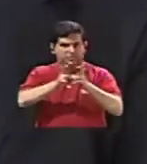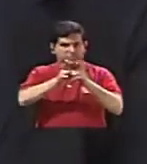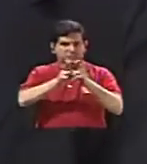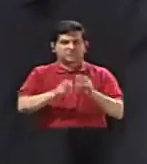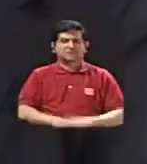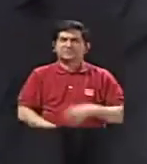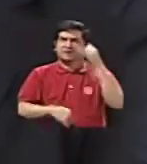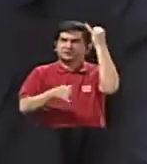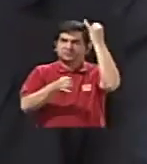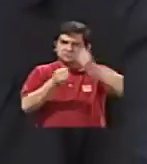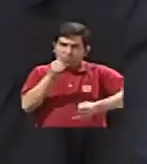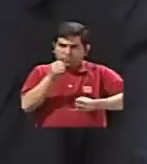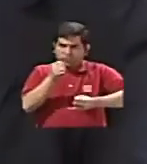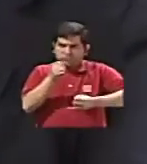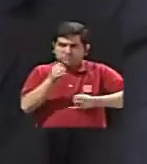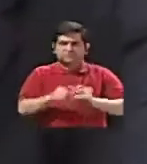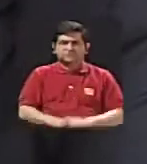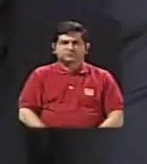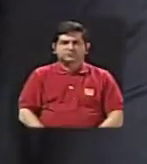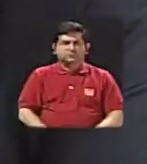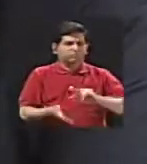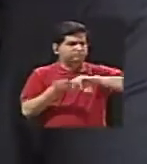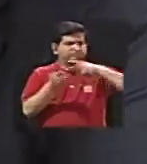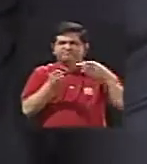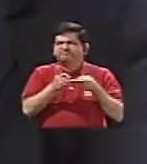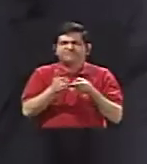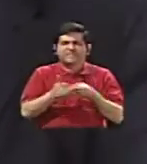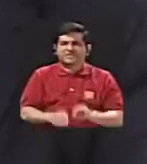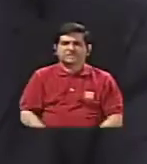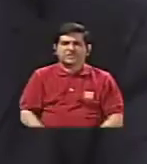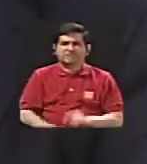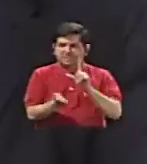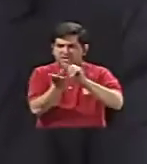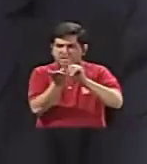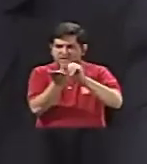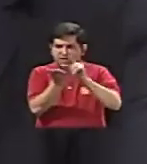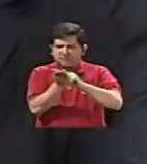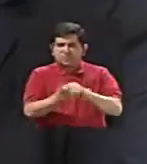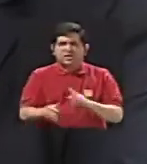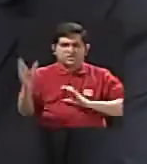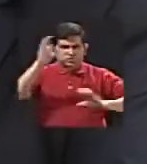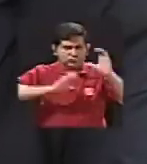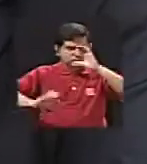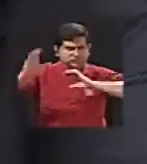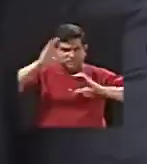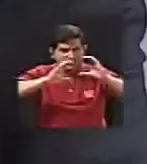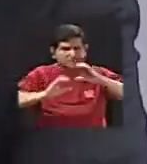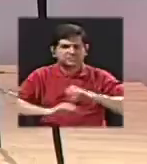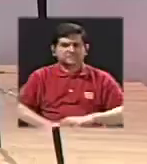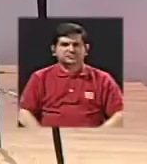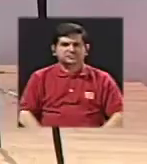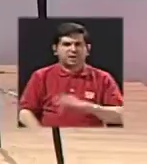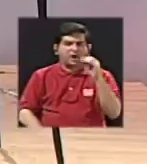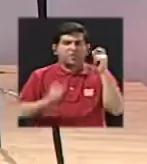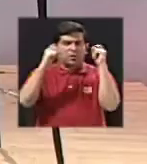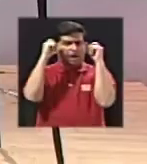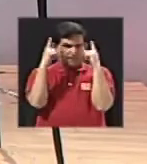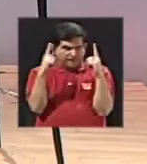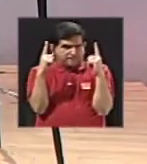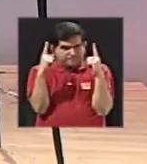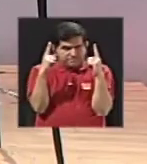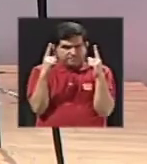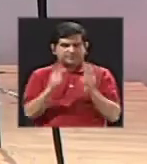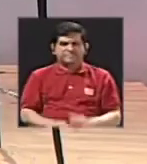finalmente se traduce en que en publicaciones científicas en alertas